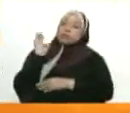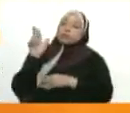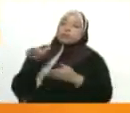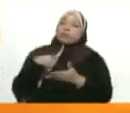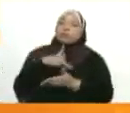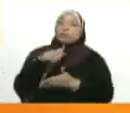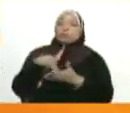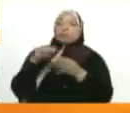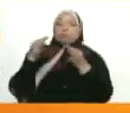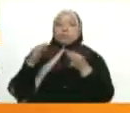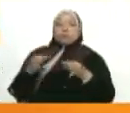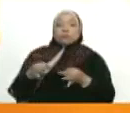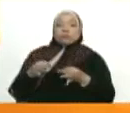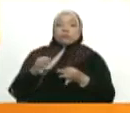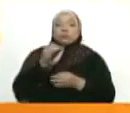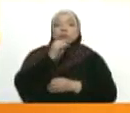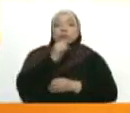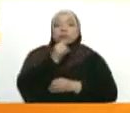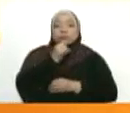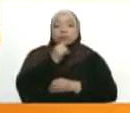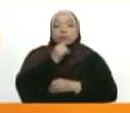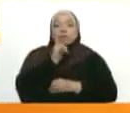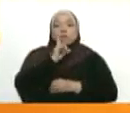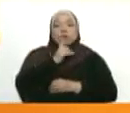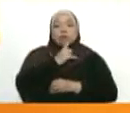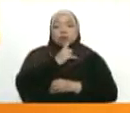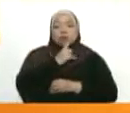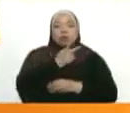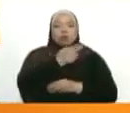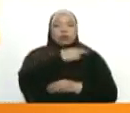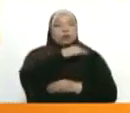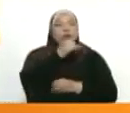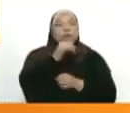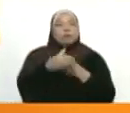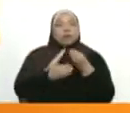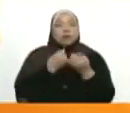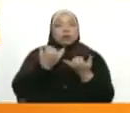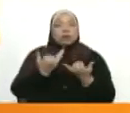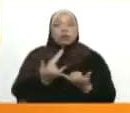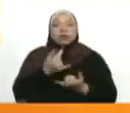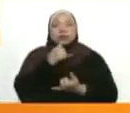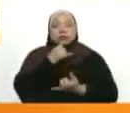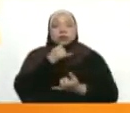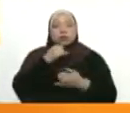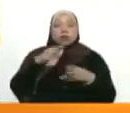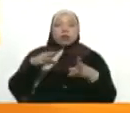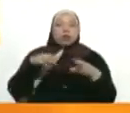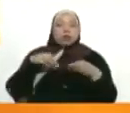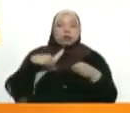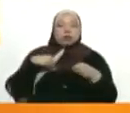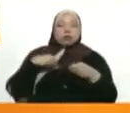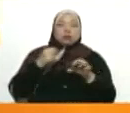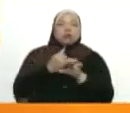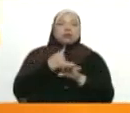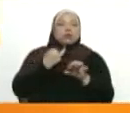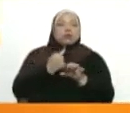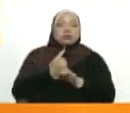vamos a cumplir. Y una de ellas es nombrar los rectores. Una vez que esto lo podamos hacer,